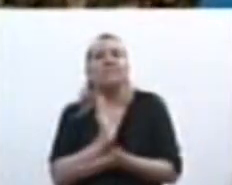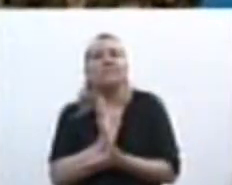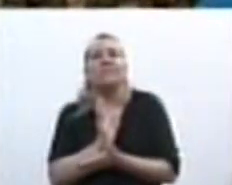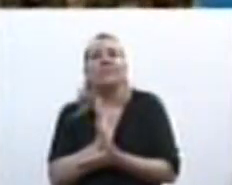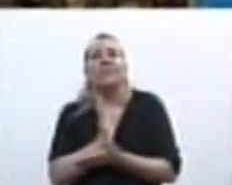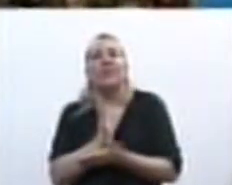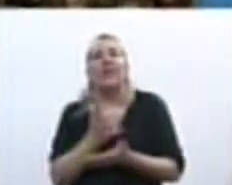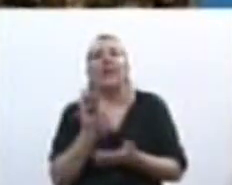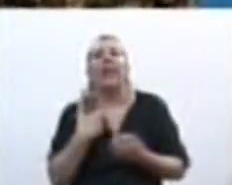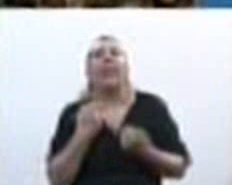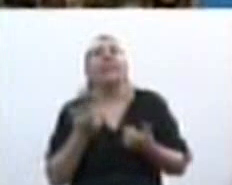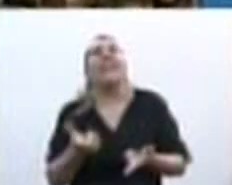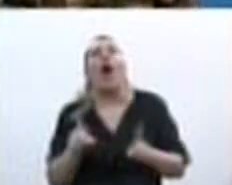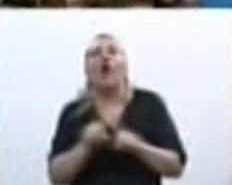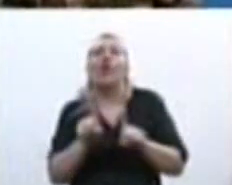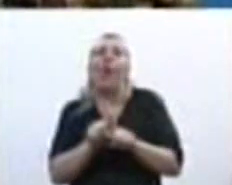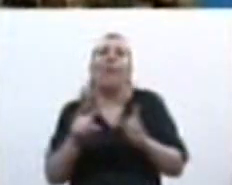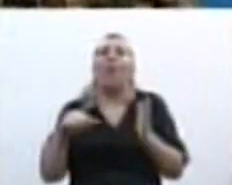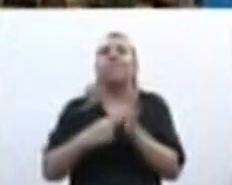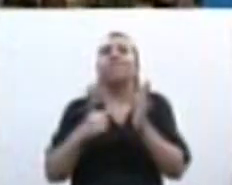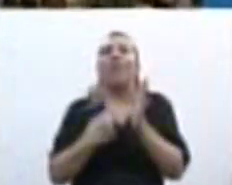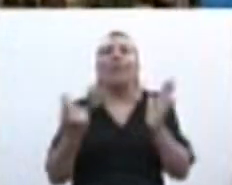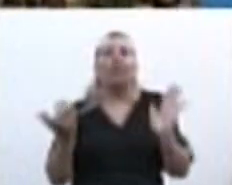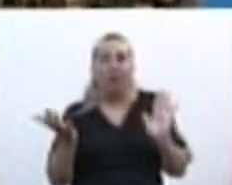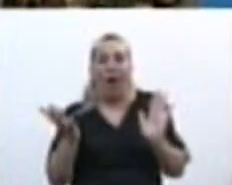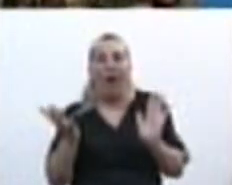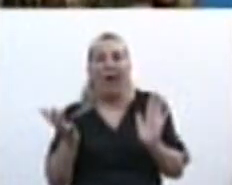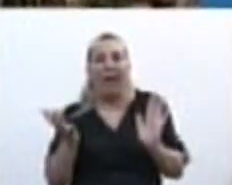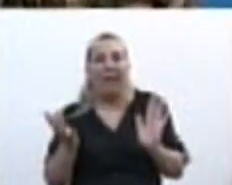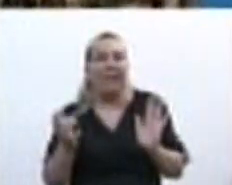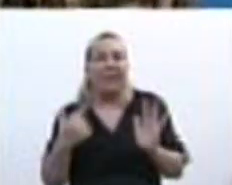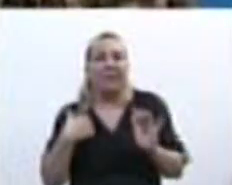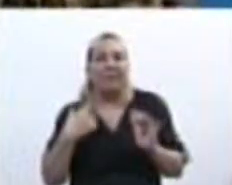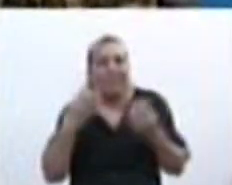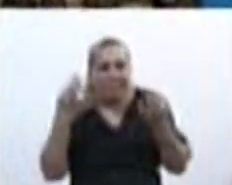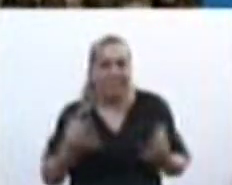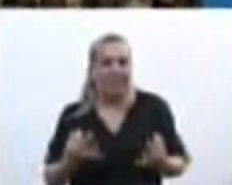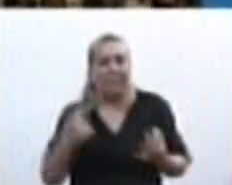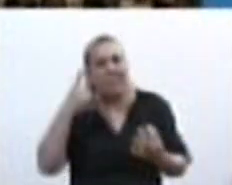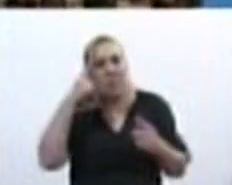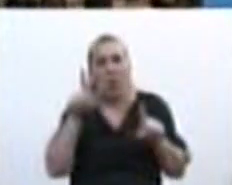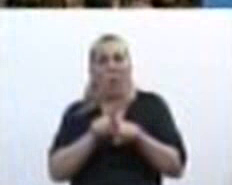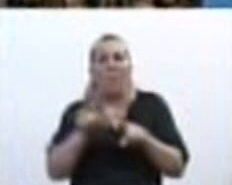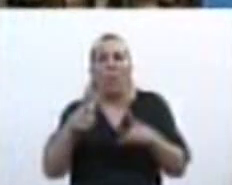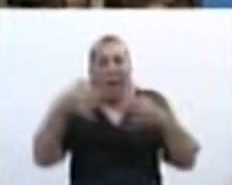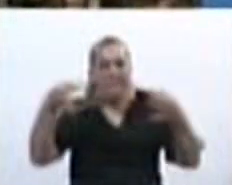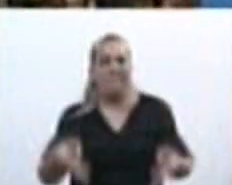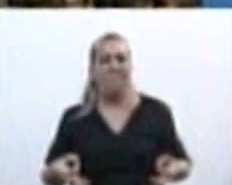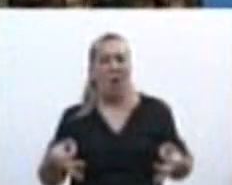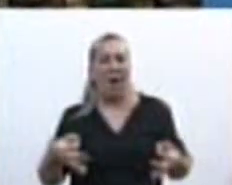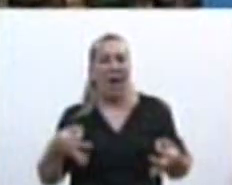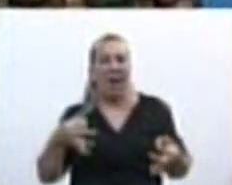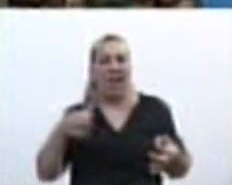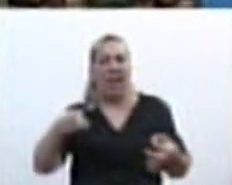calificación a esto, no coincidiríamos que era absolutamente inmoral lo que estaba